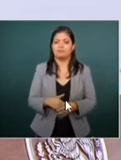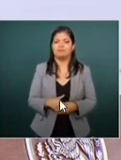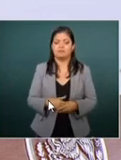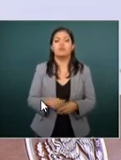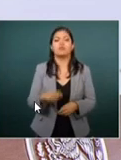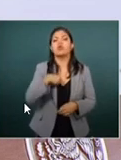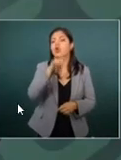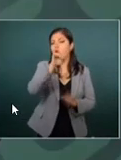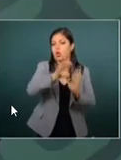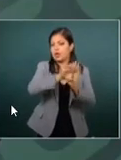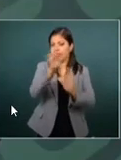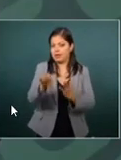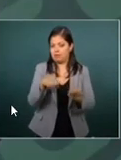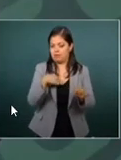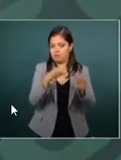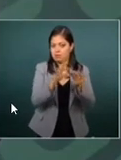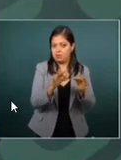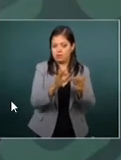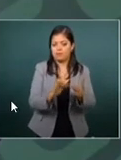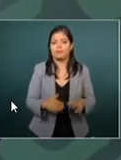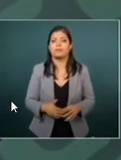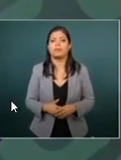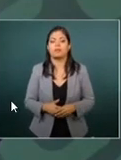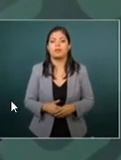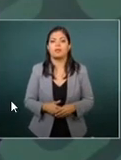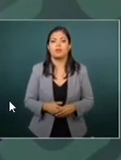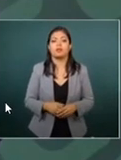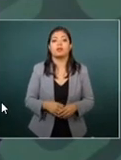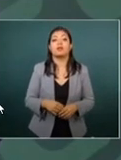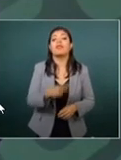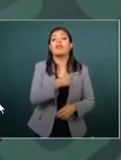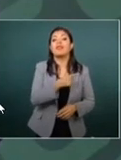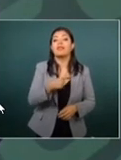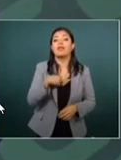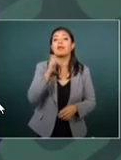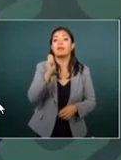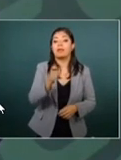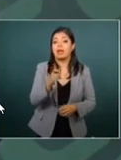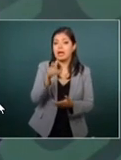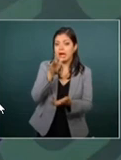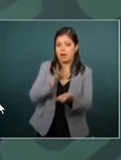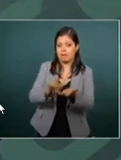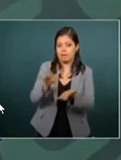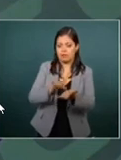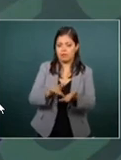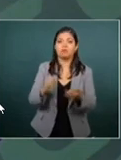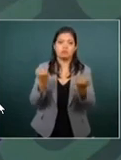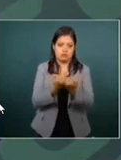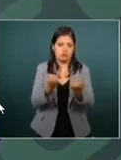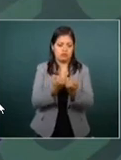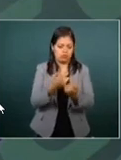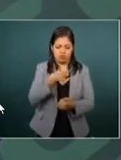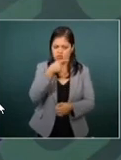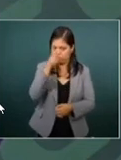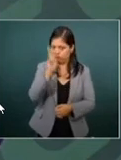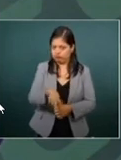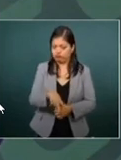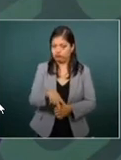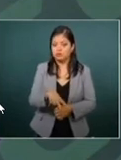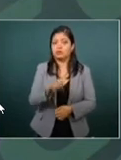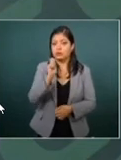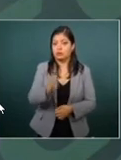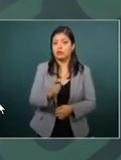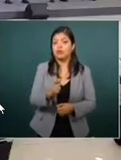Fíjense bien. Otra parte mucho muy importante. El gobernador Enrique Alfaro de alguna manera siempre habla